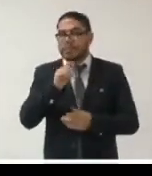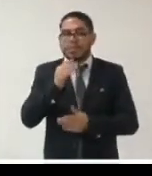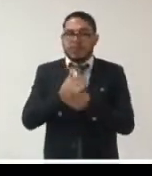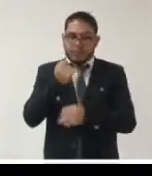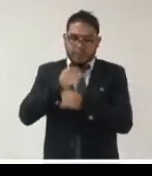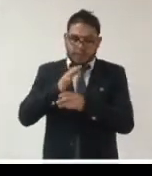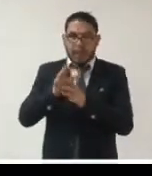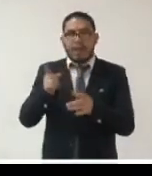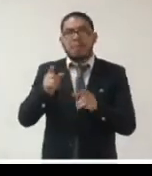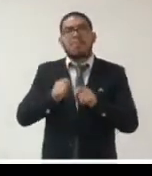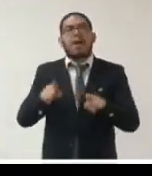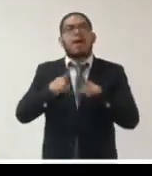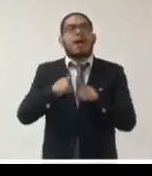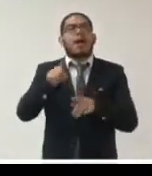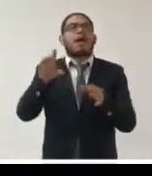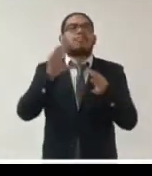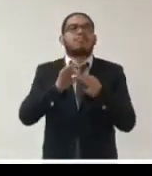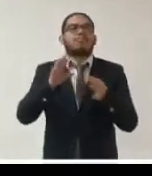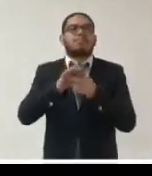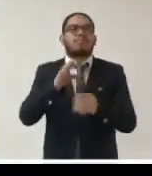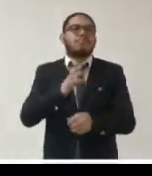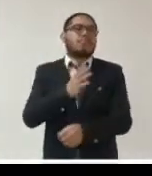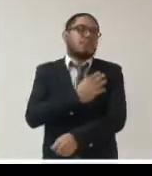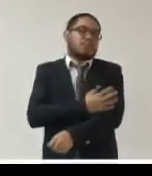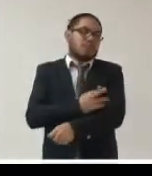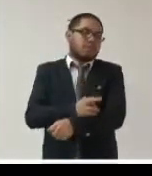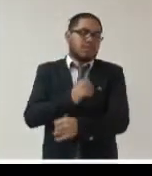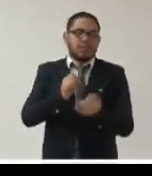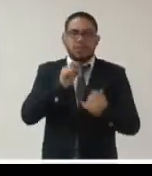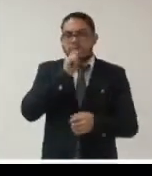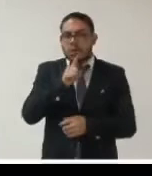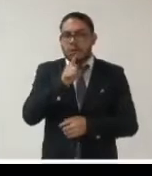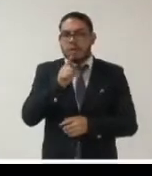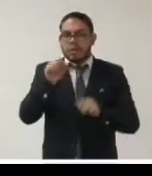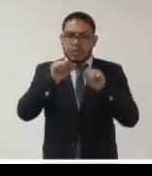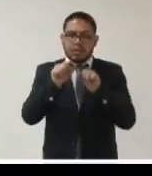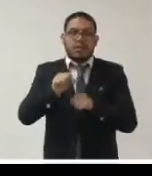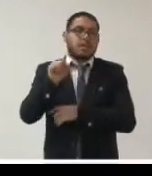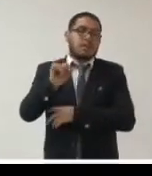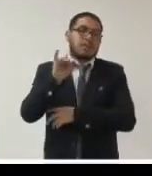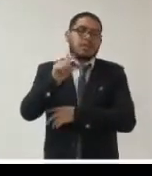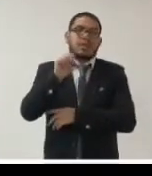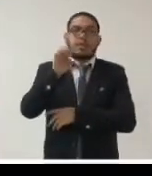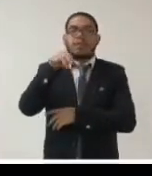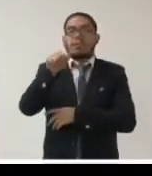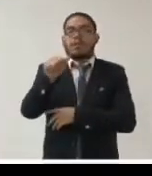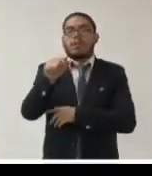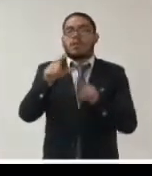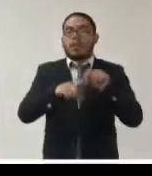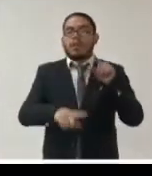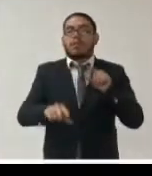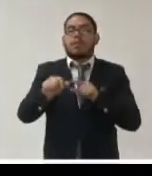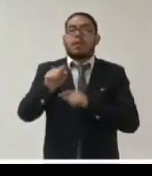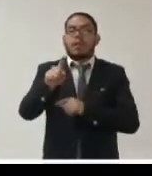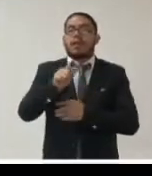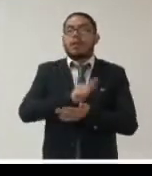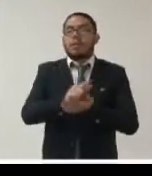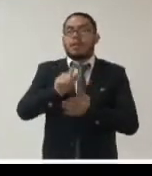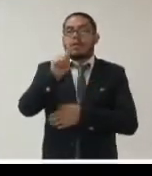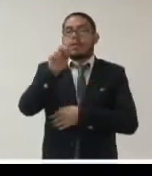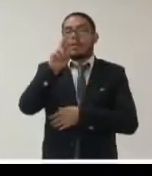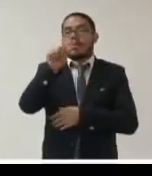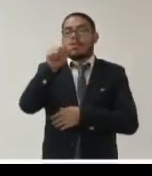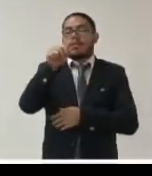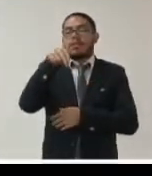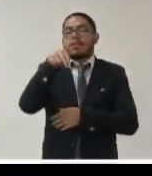lo que había comentado en un principio en coordinación con el Sistema Nacional de Transparencia en relación con el Sistema Nacional de